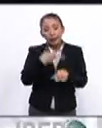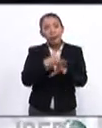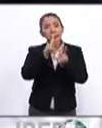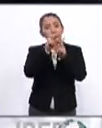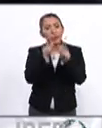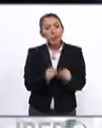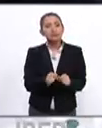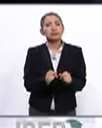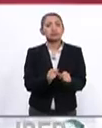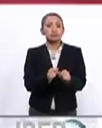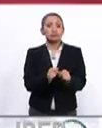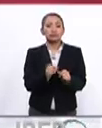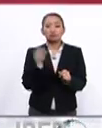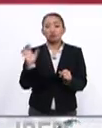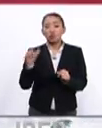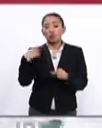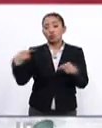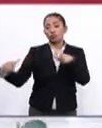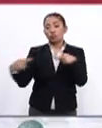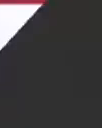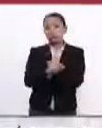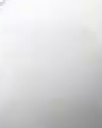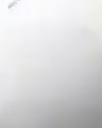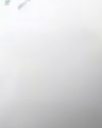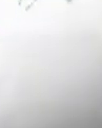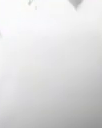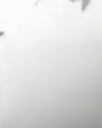pacífica de las controversias.